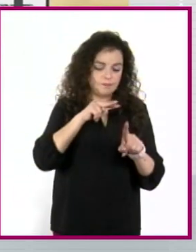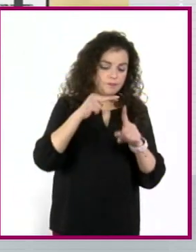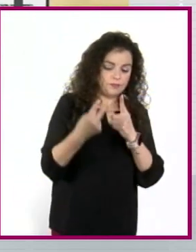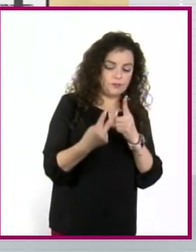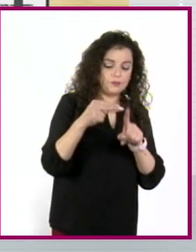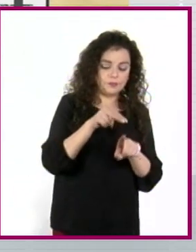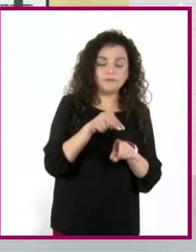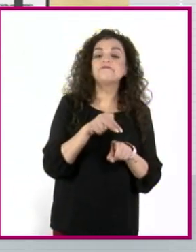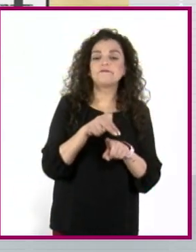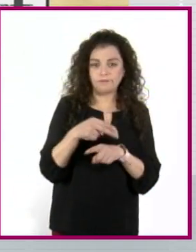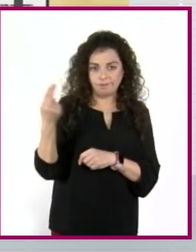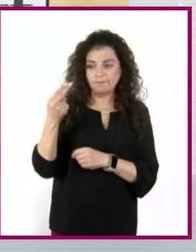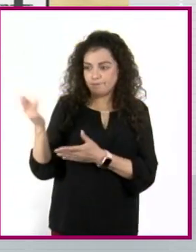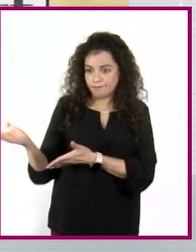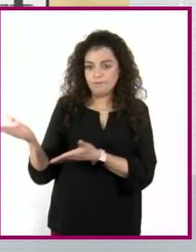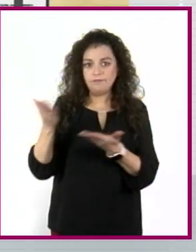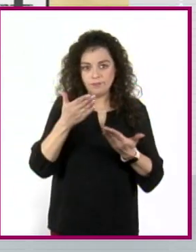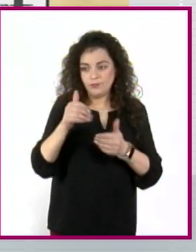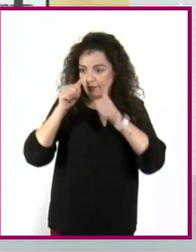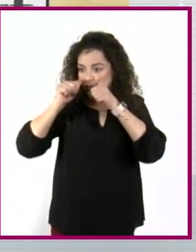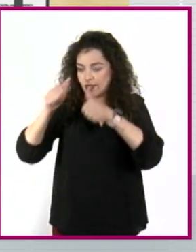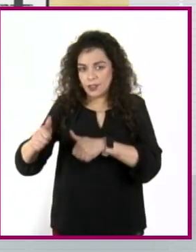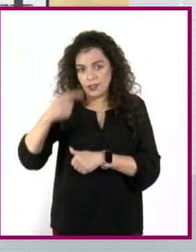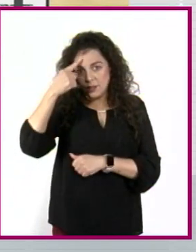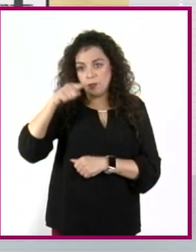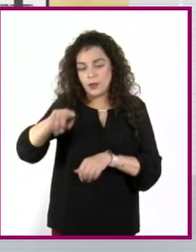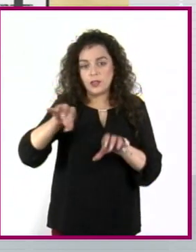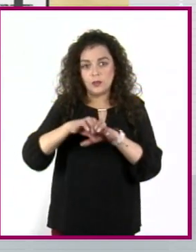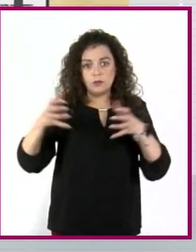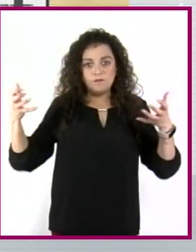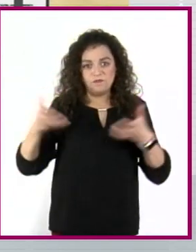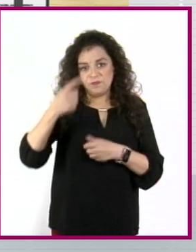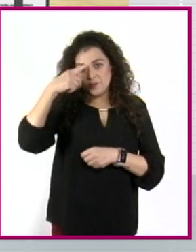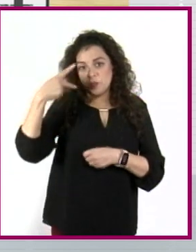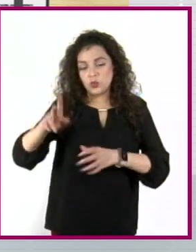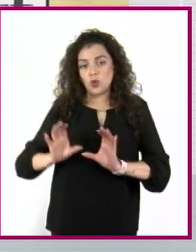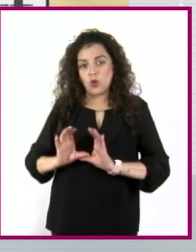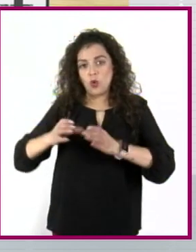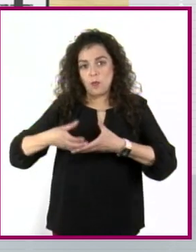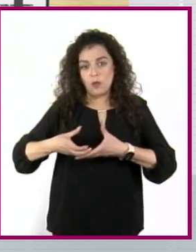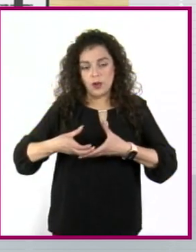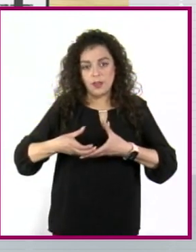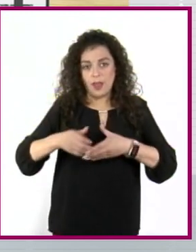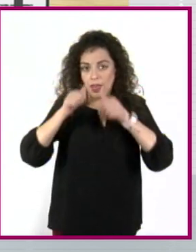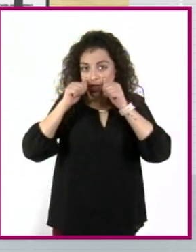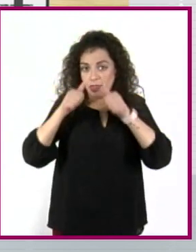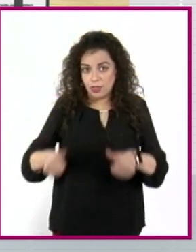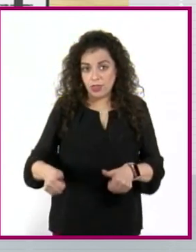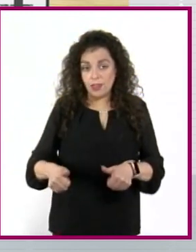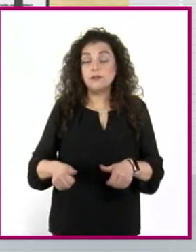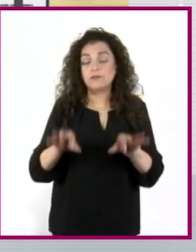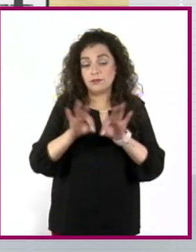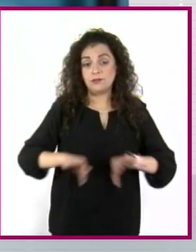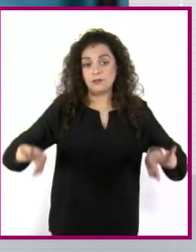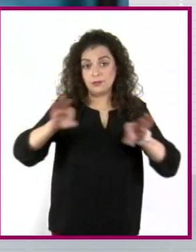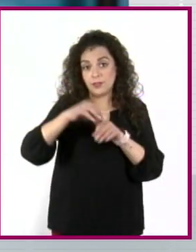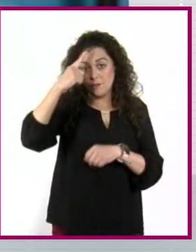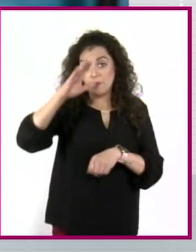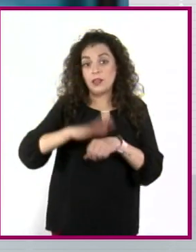y cuáles caminos toman al momento de servir a sus comunidades. Sus iniciativas son fundamentales para lograr un mundo mejor.